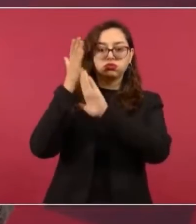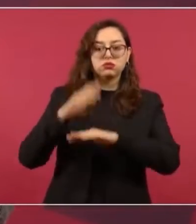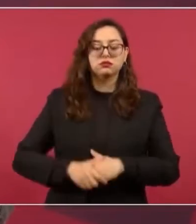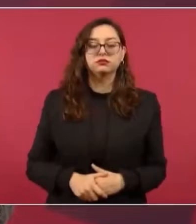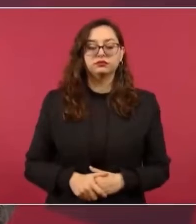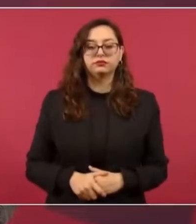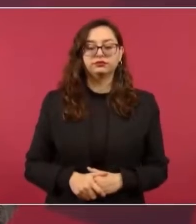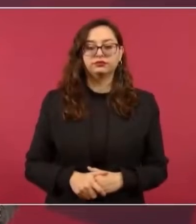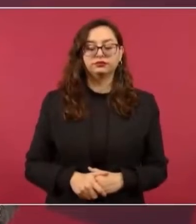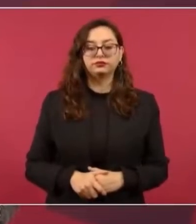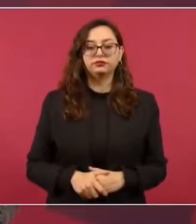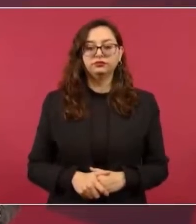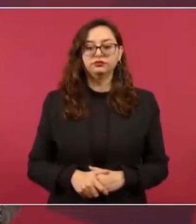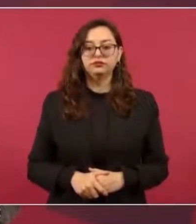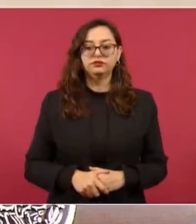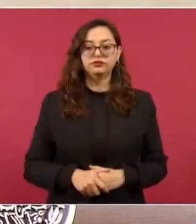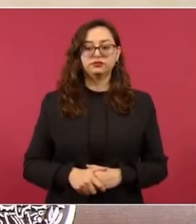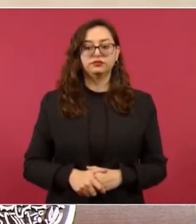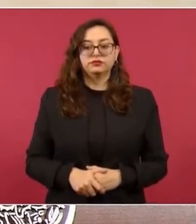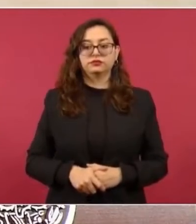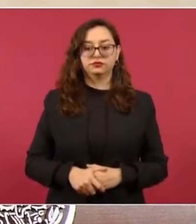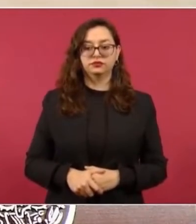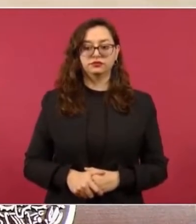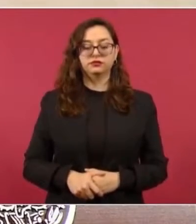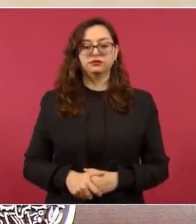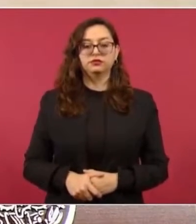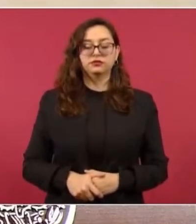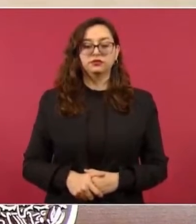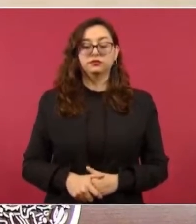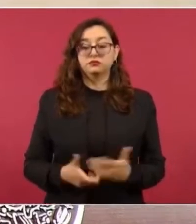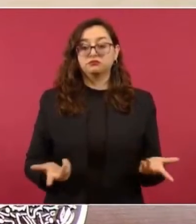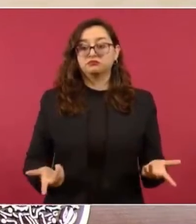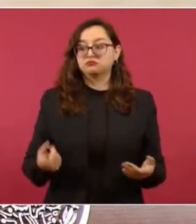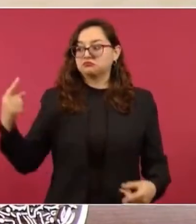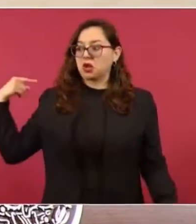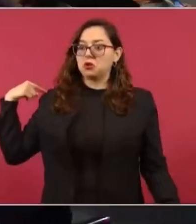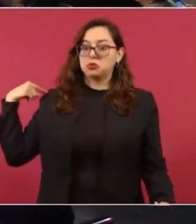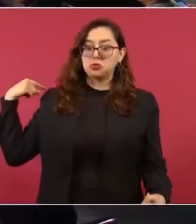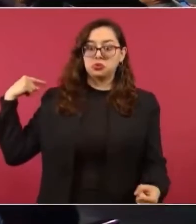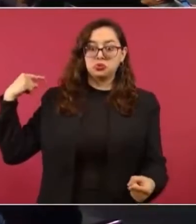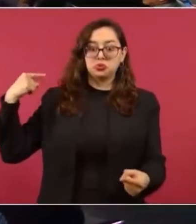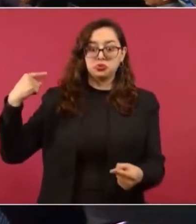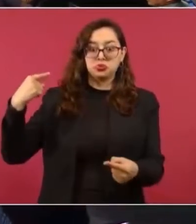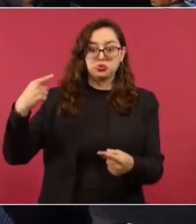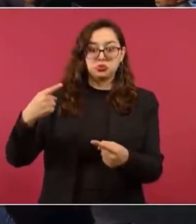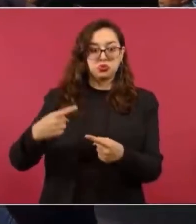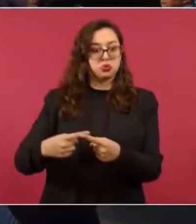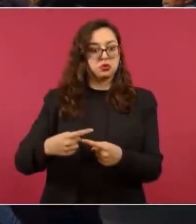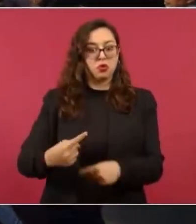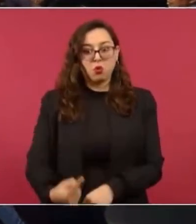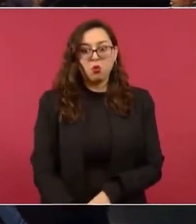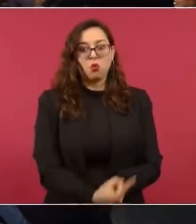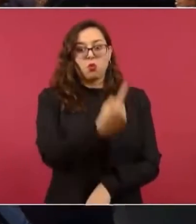Y el primero, único, que no construye